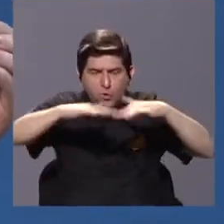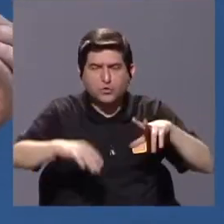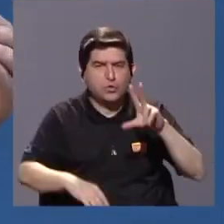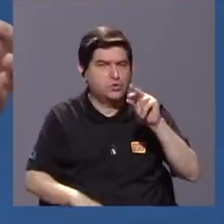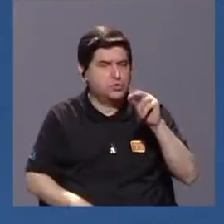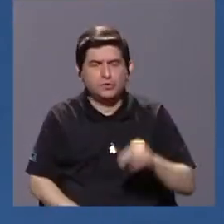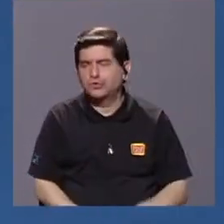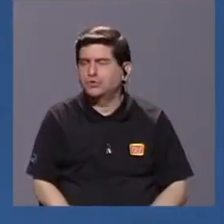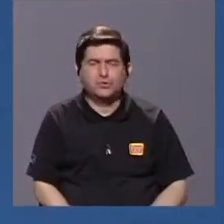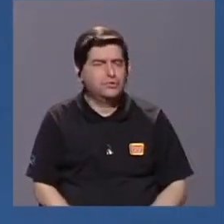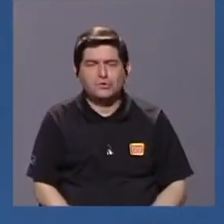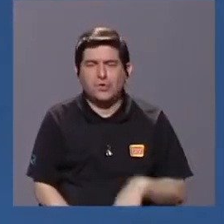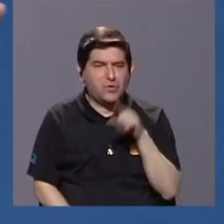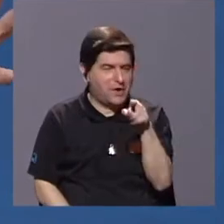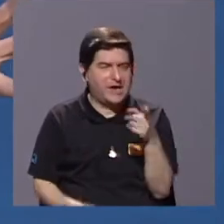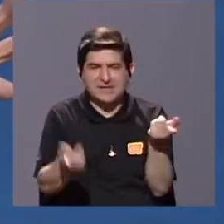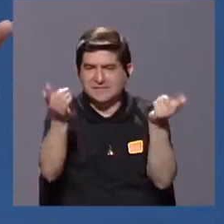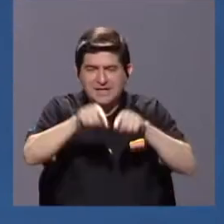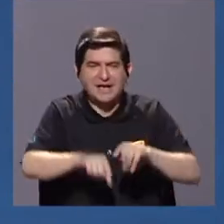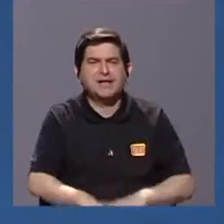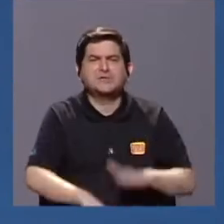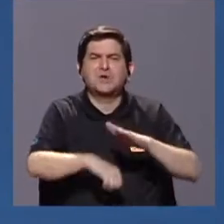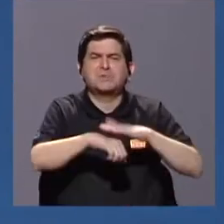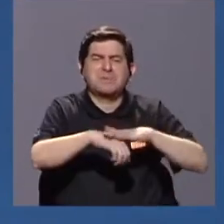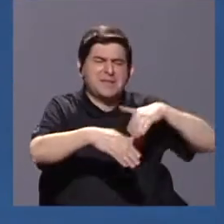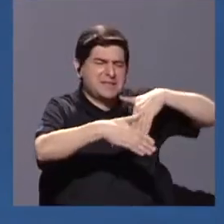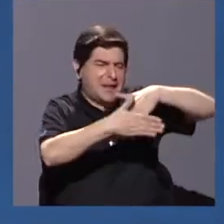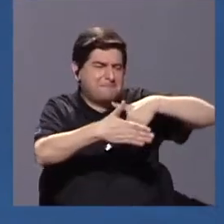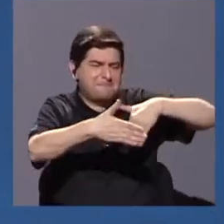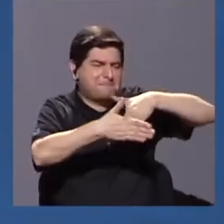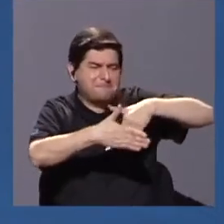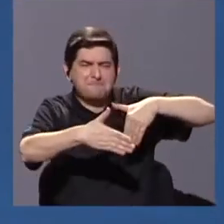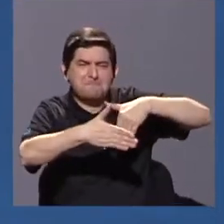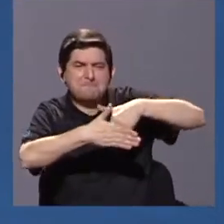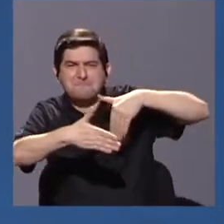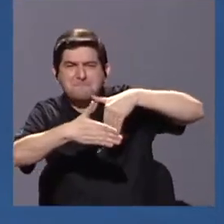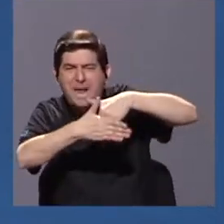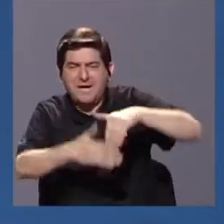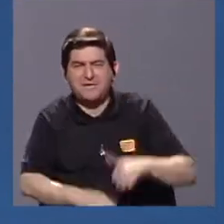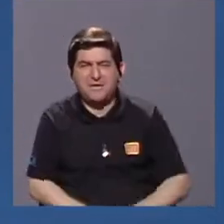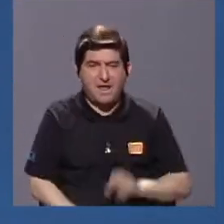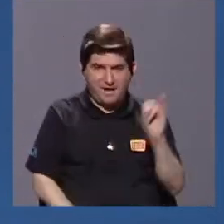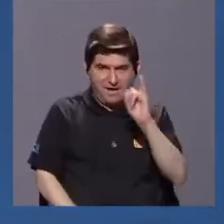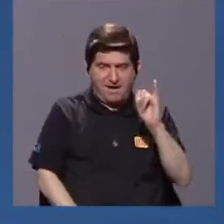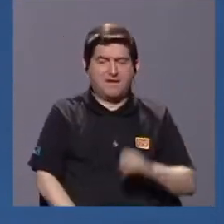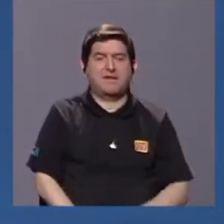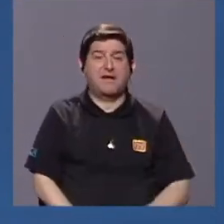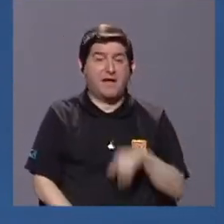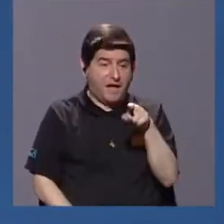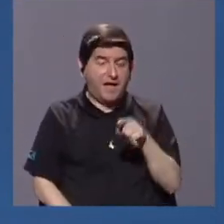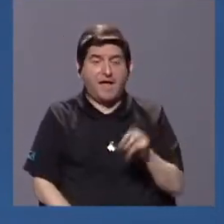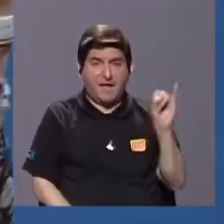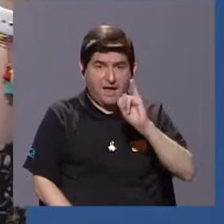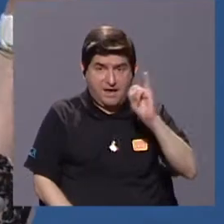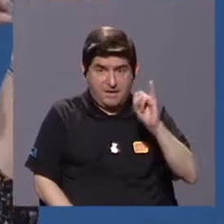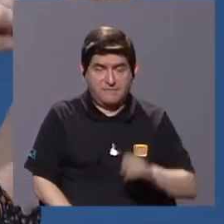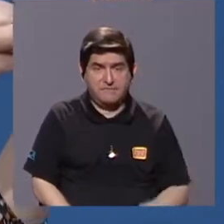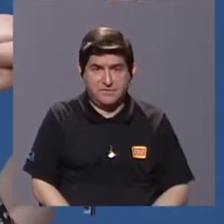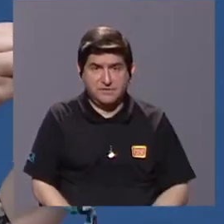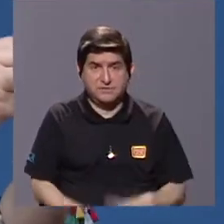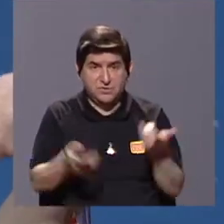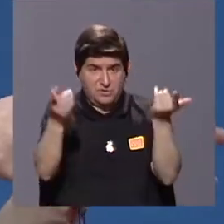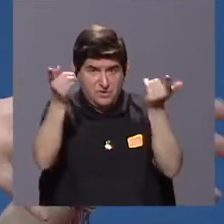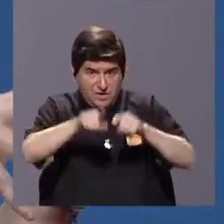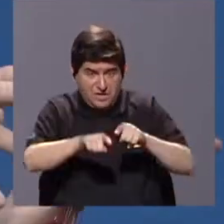susceptibles y que permiten entonces hacer como una barrera de transmisión del agente infeccioso, porque el agente infeccioso llega y se